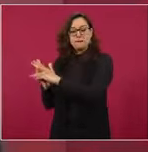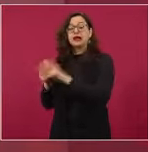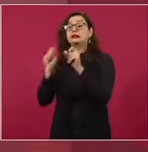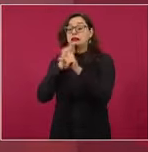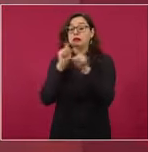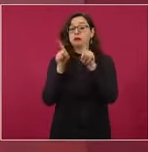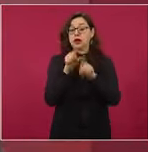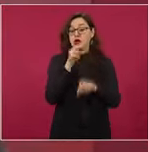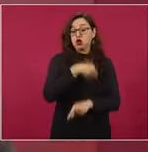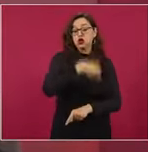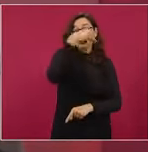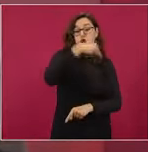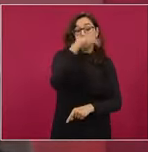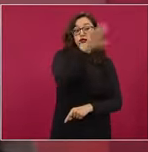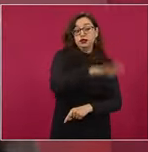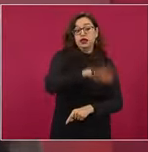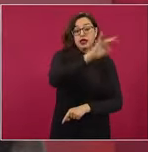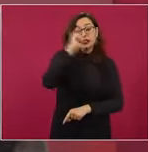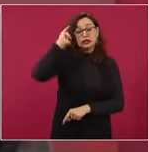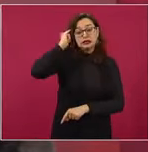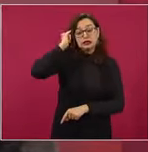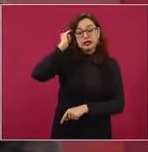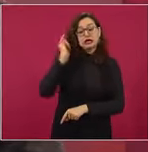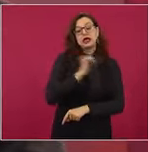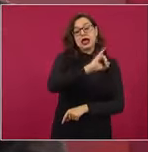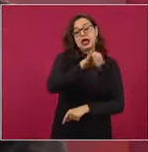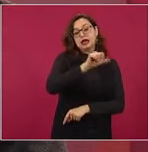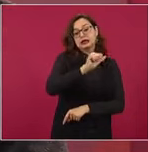hacer en Quintana Roo